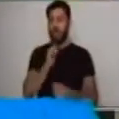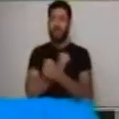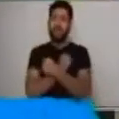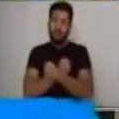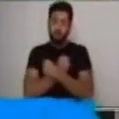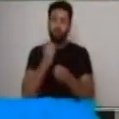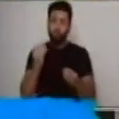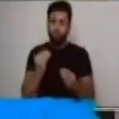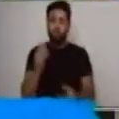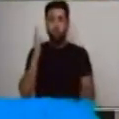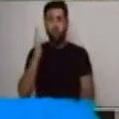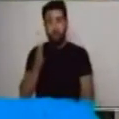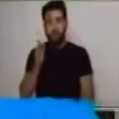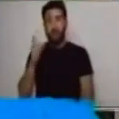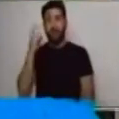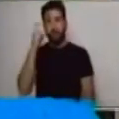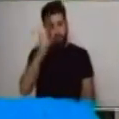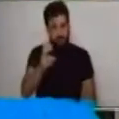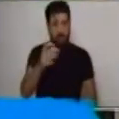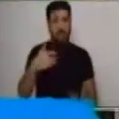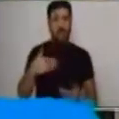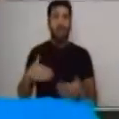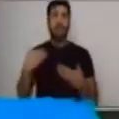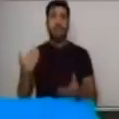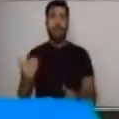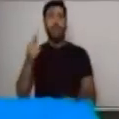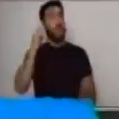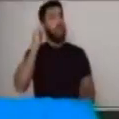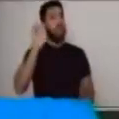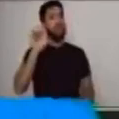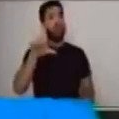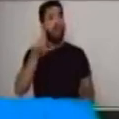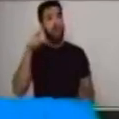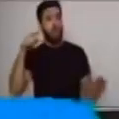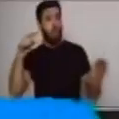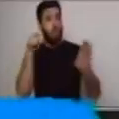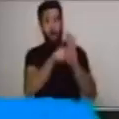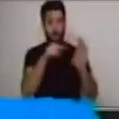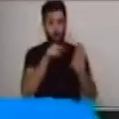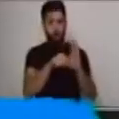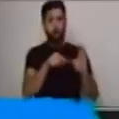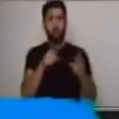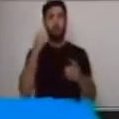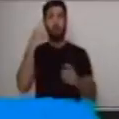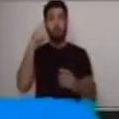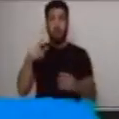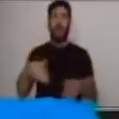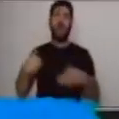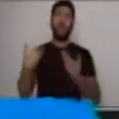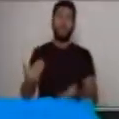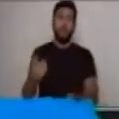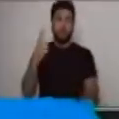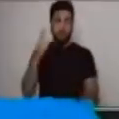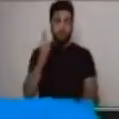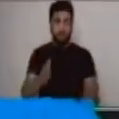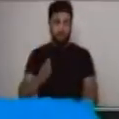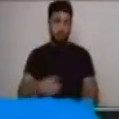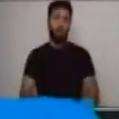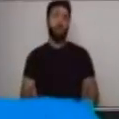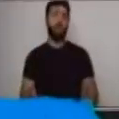decidió dedicarle los dos goles que anotó en el campeonato final a caramelo.